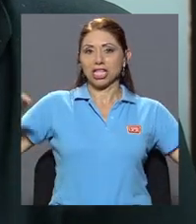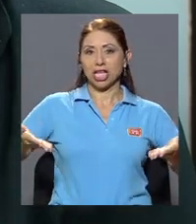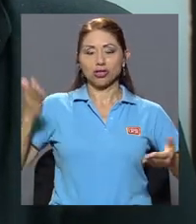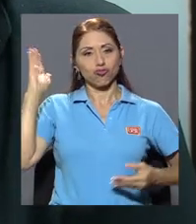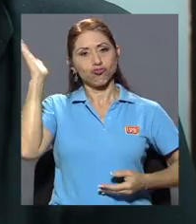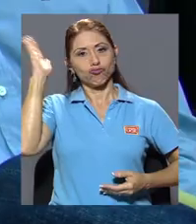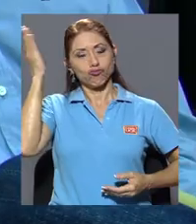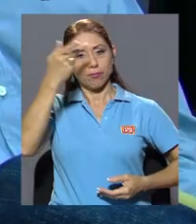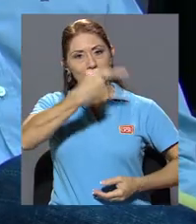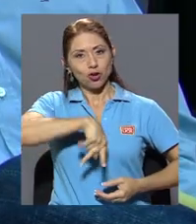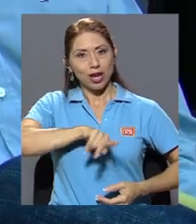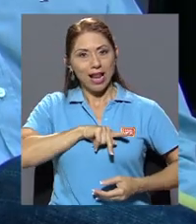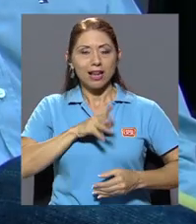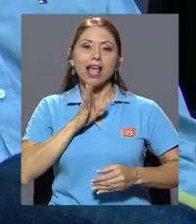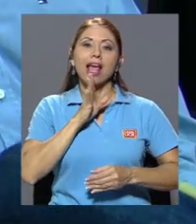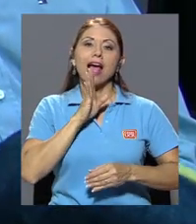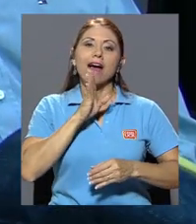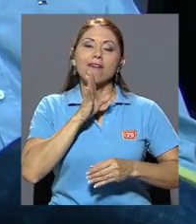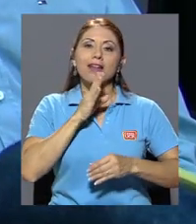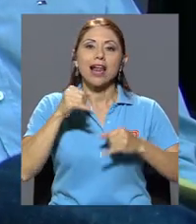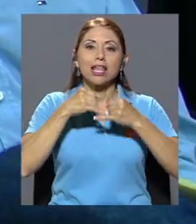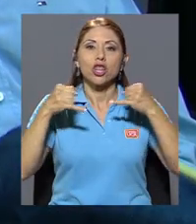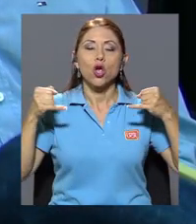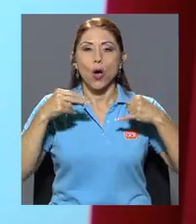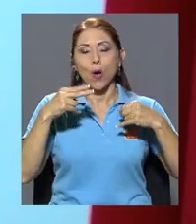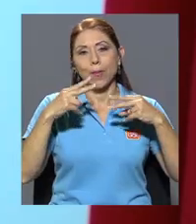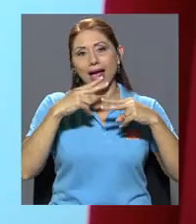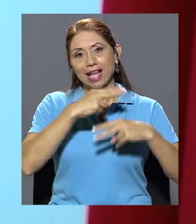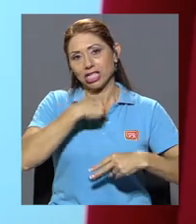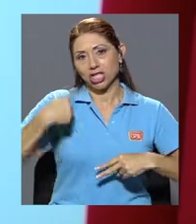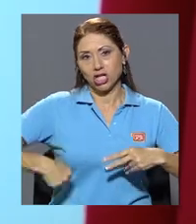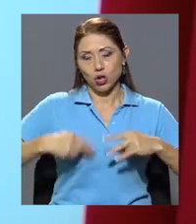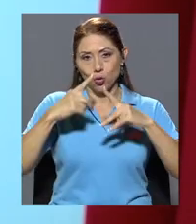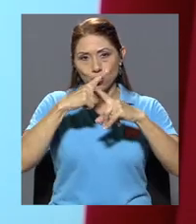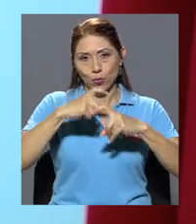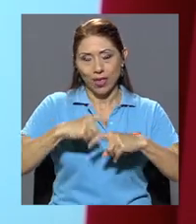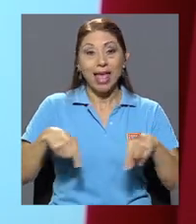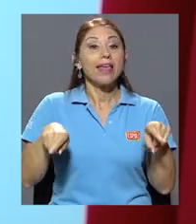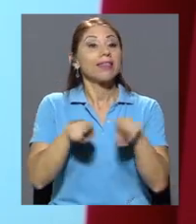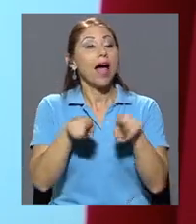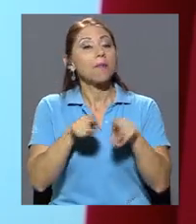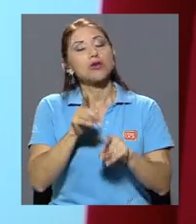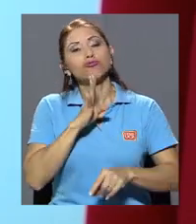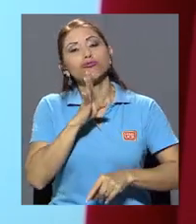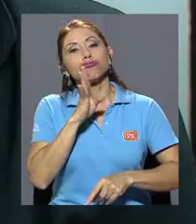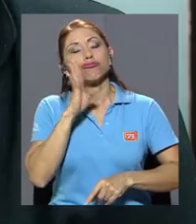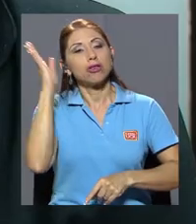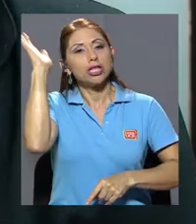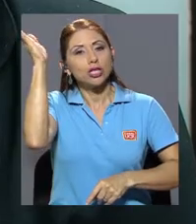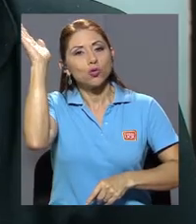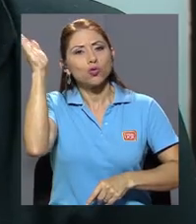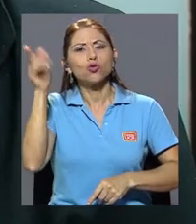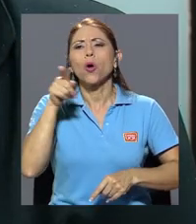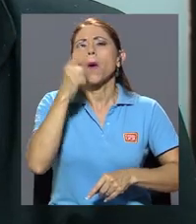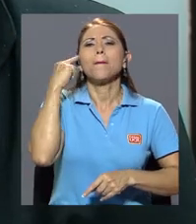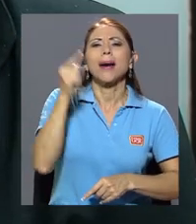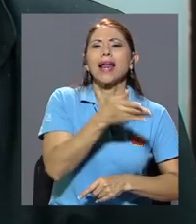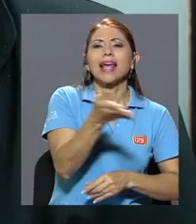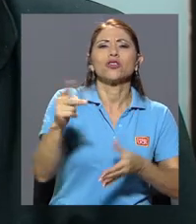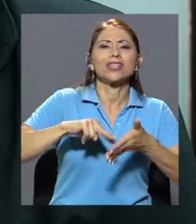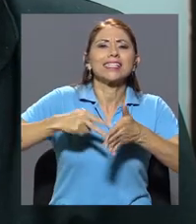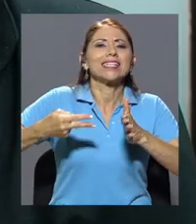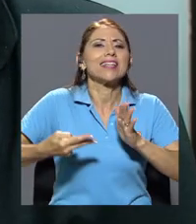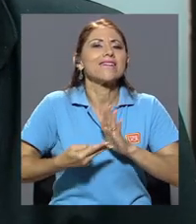chino, una presentación personal y que incluyera también un discurso que desarrollara de cierta manera lo que significaba para ellos la